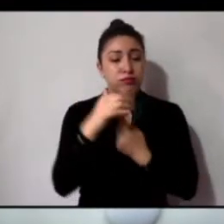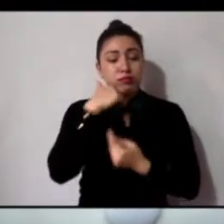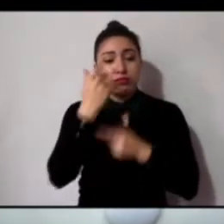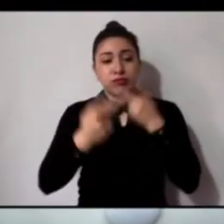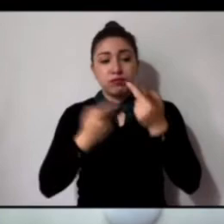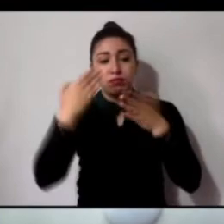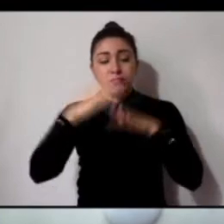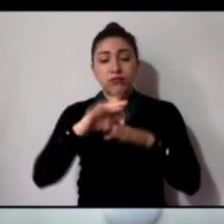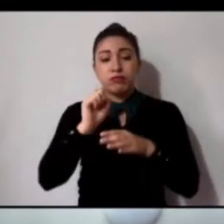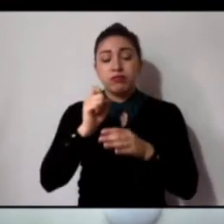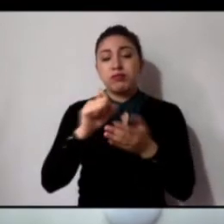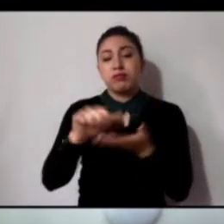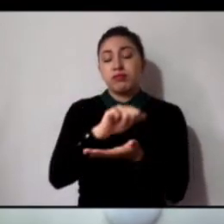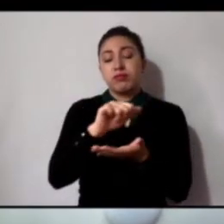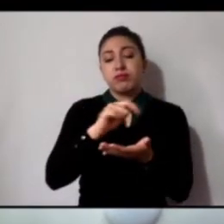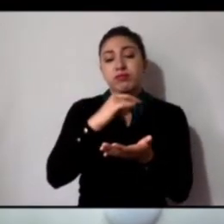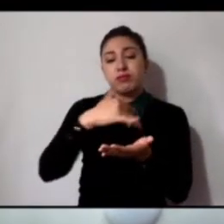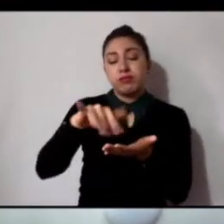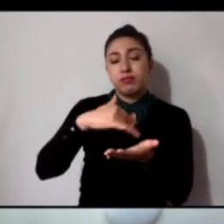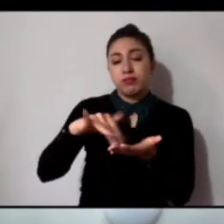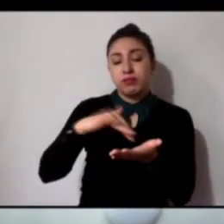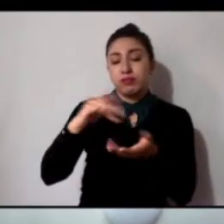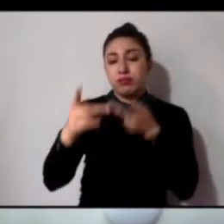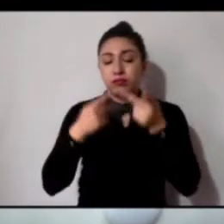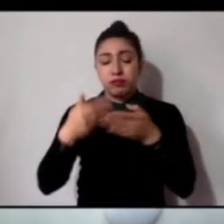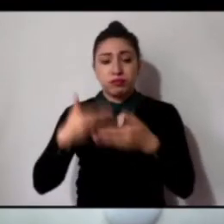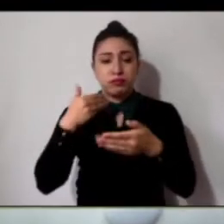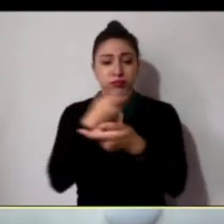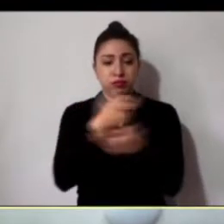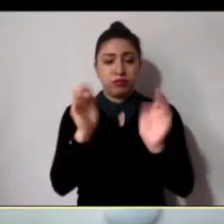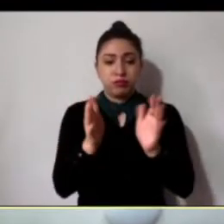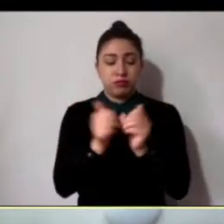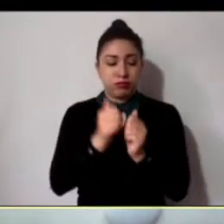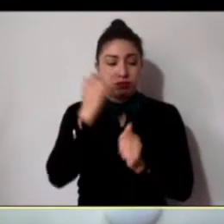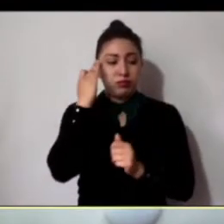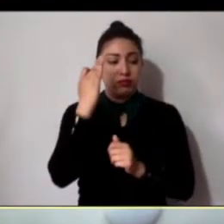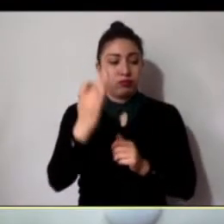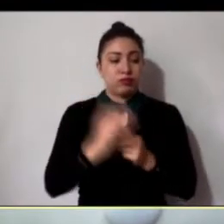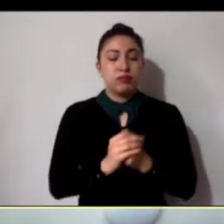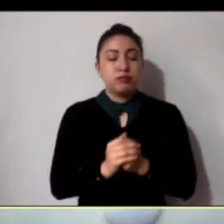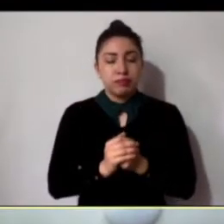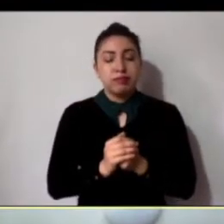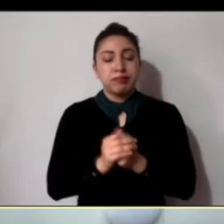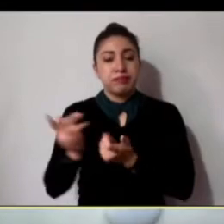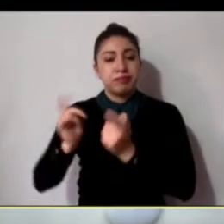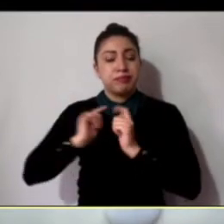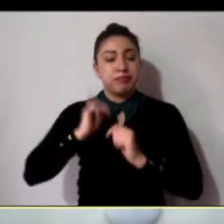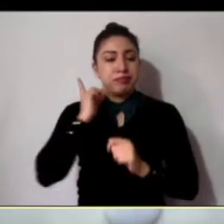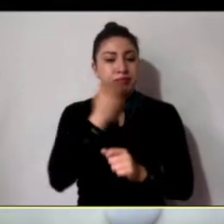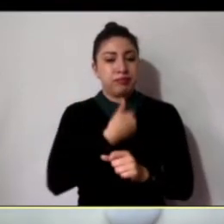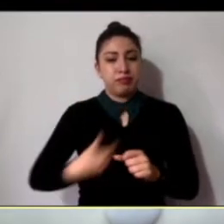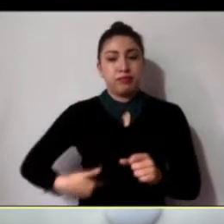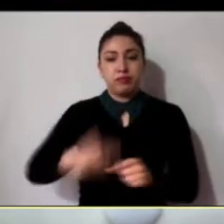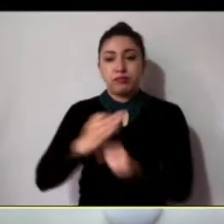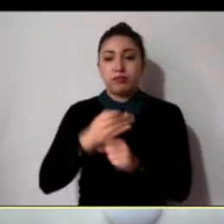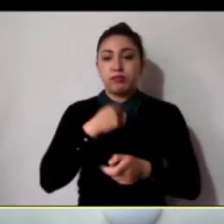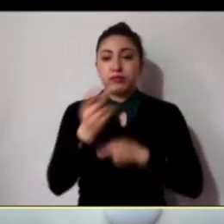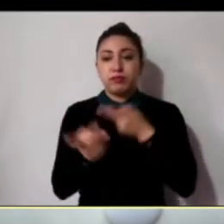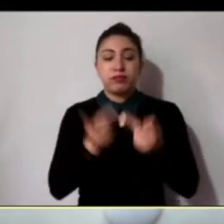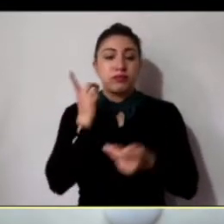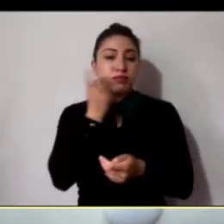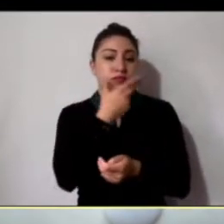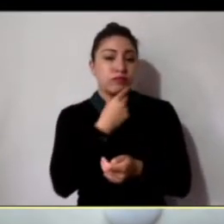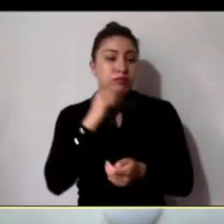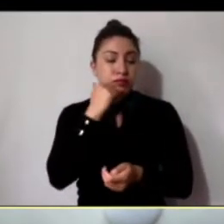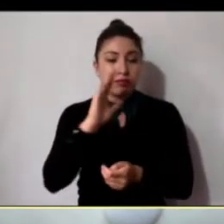versión etnográfica distribuida previamente. Claro que sí, por instrucciones de la presidencia, se pone a consideración la versión etnográfica.